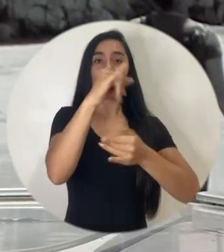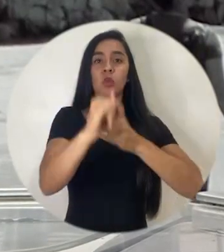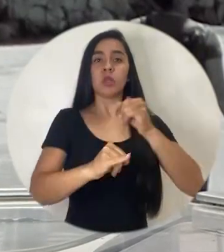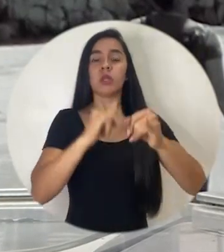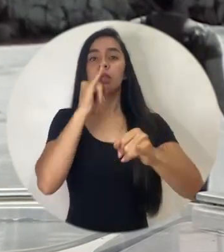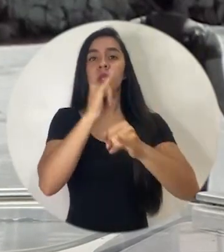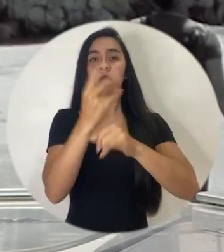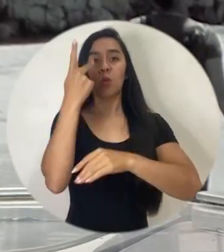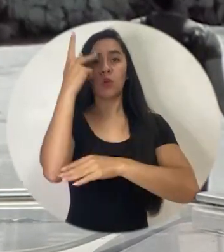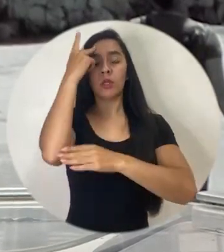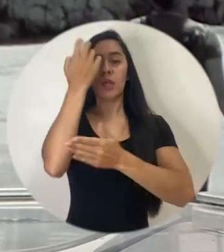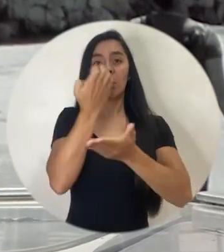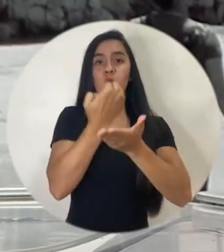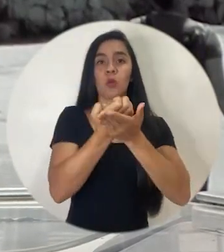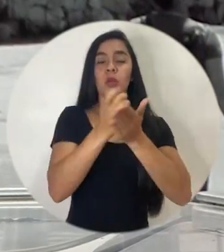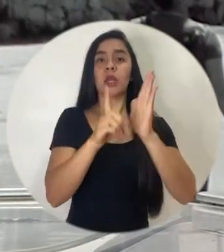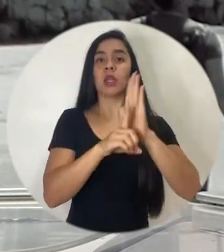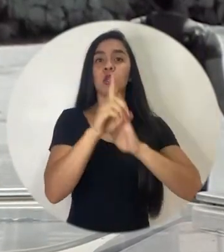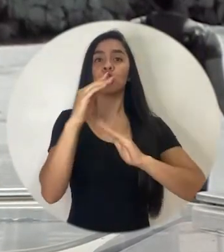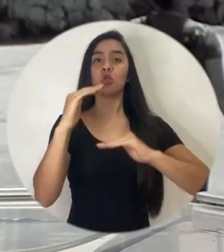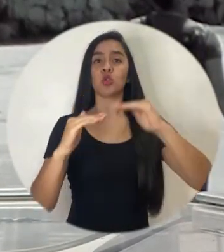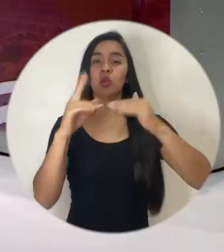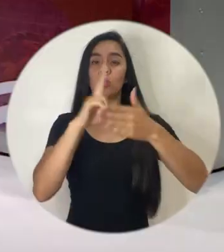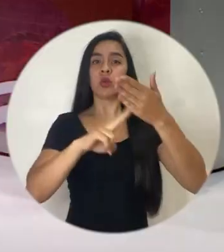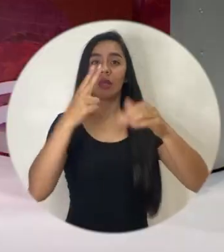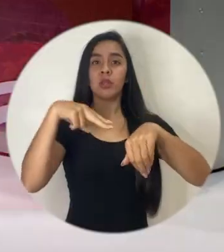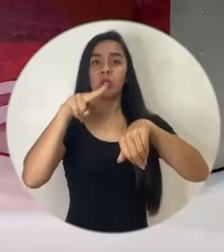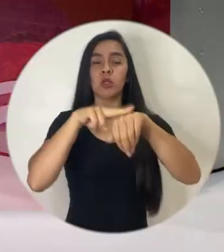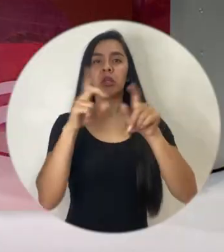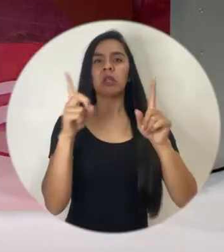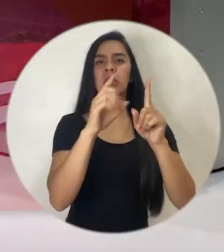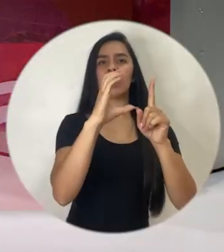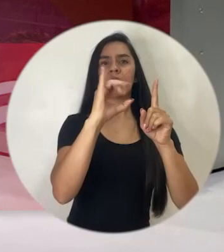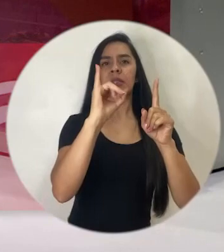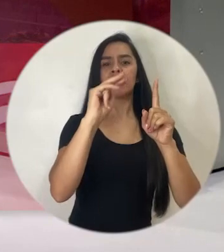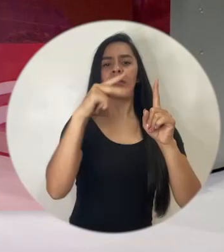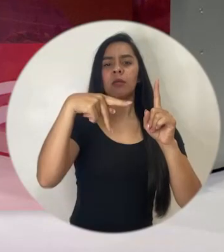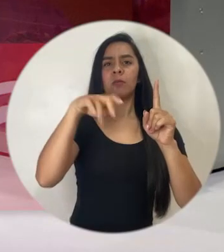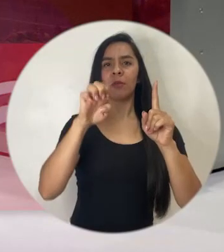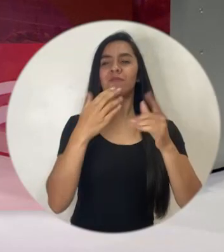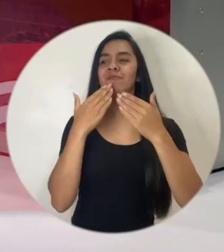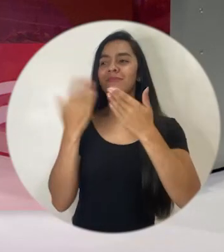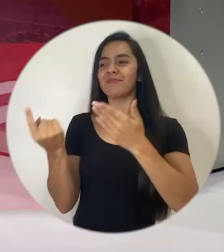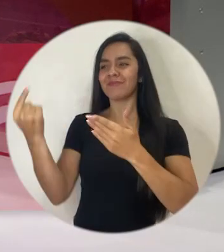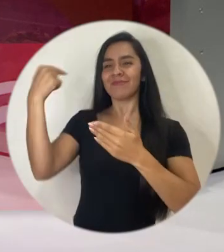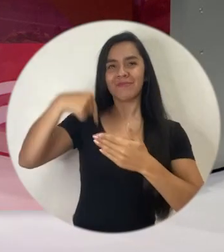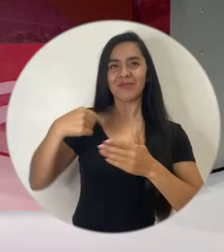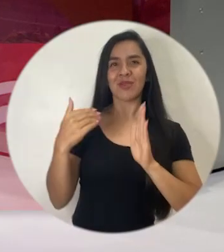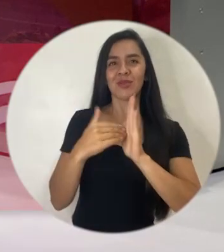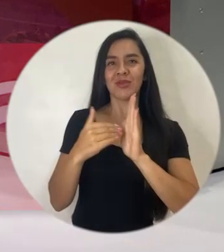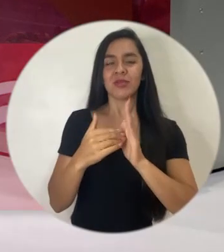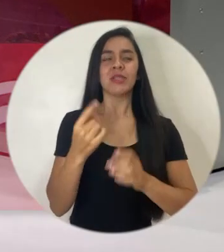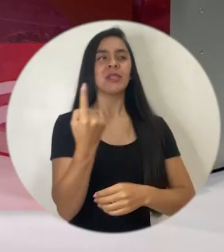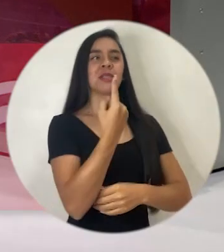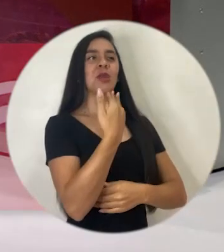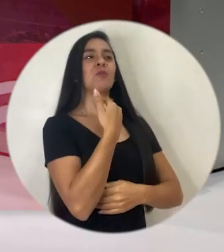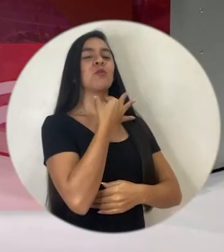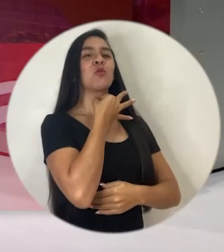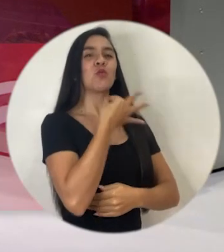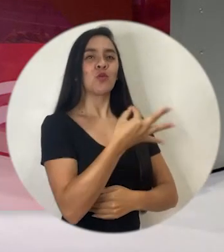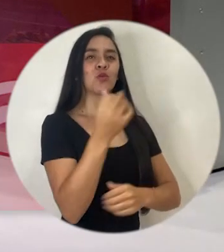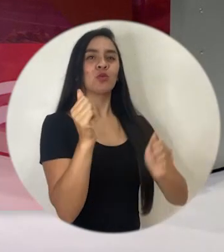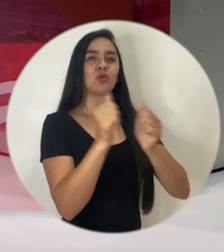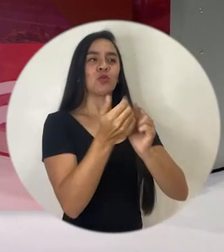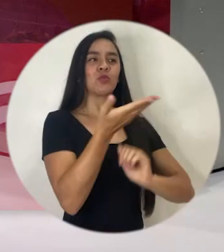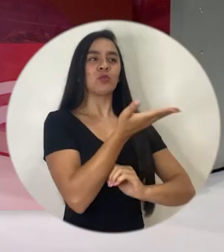Internacional de Política Geonómica y Desarrollo Sostenible de la Universidad Nacional del SINPE. Gracias Leiner por estar de nuevo en una mirada. Siempre es un gusto, un placer